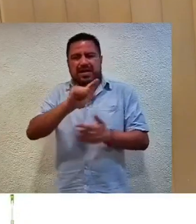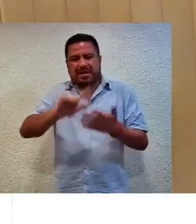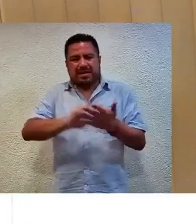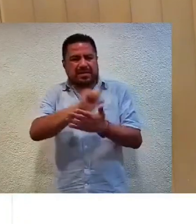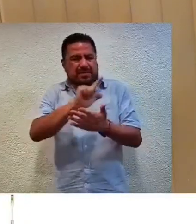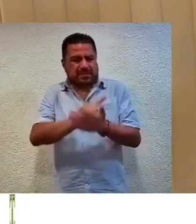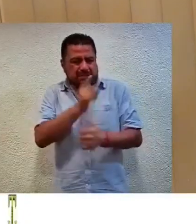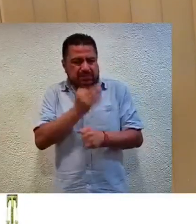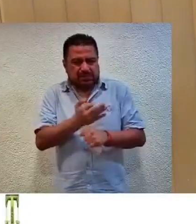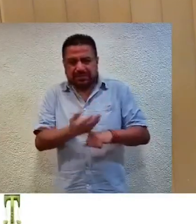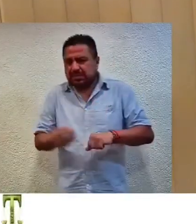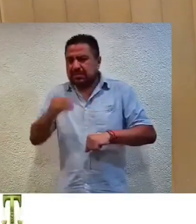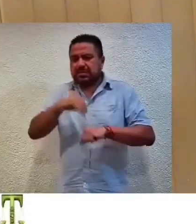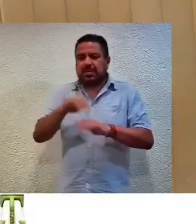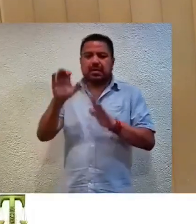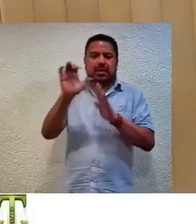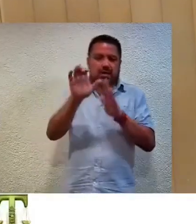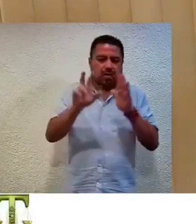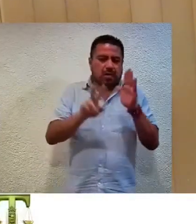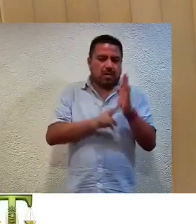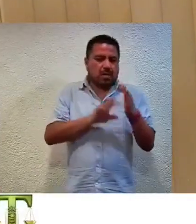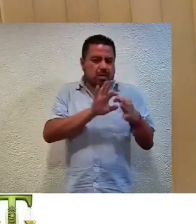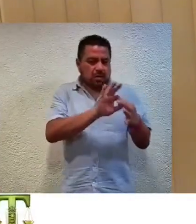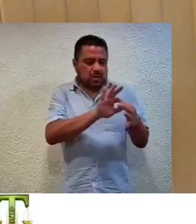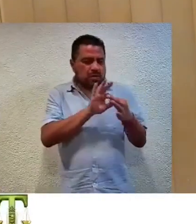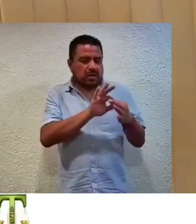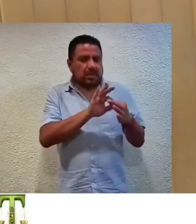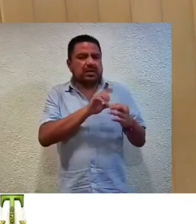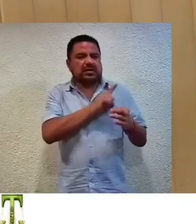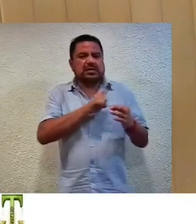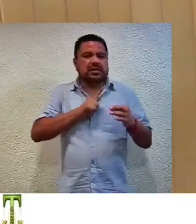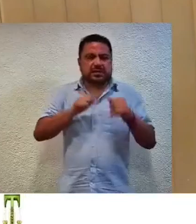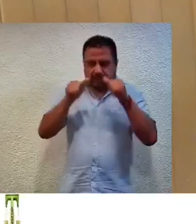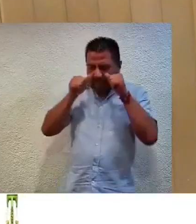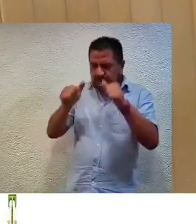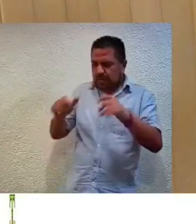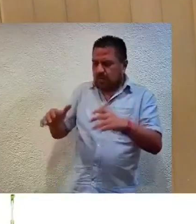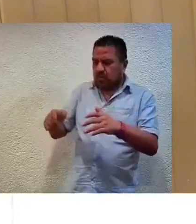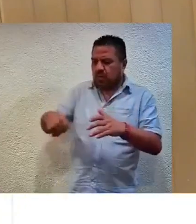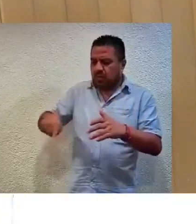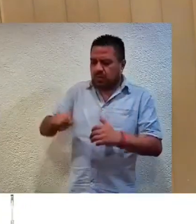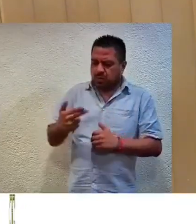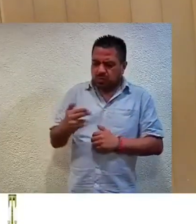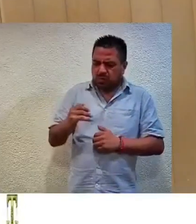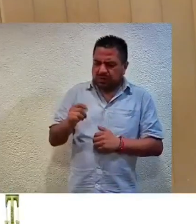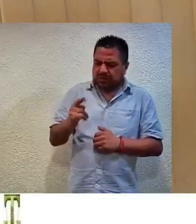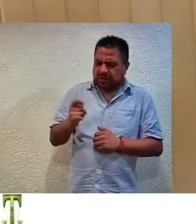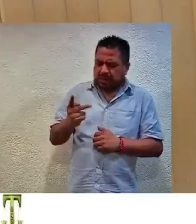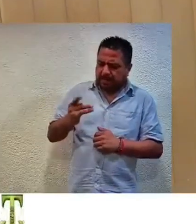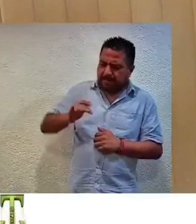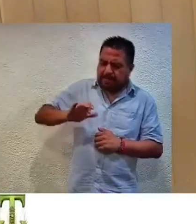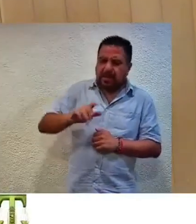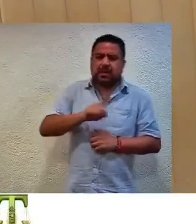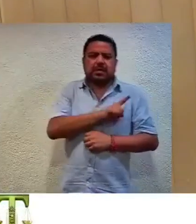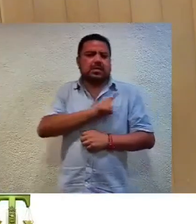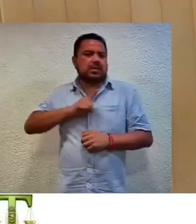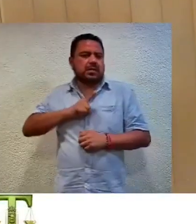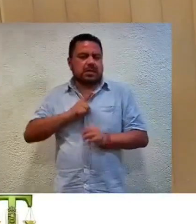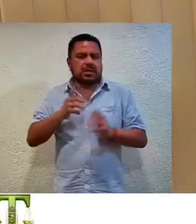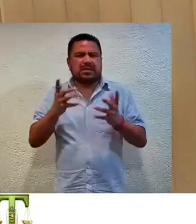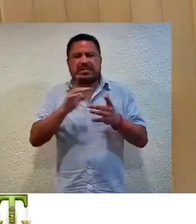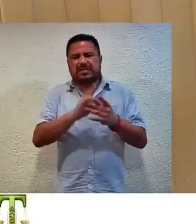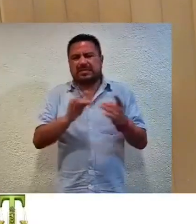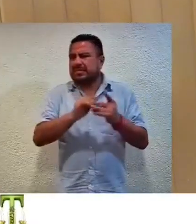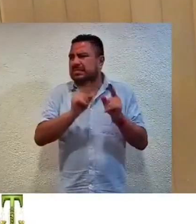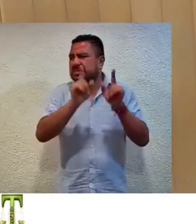aplicable, emitir la convocatoria correspondiente dirigida a la localidad de Huistepec, en la cual deberá realizar la precisión de